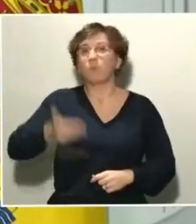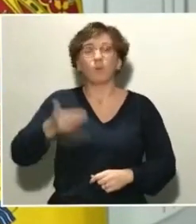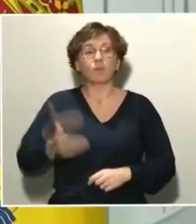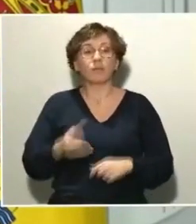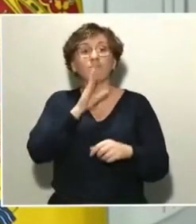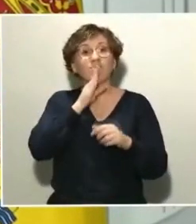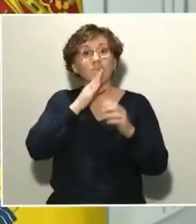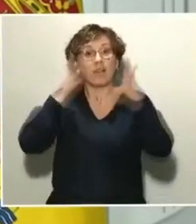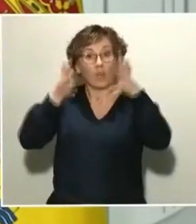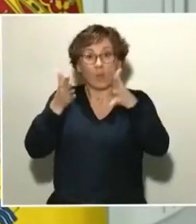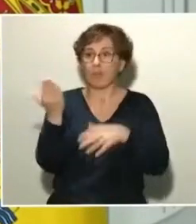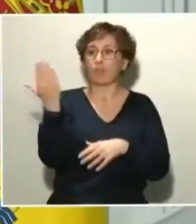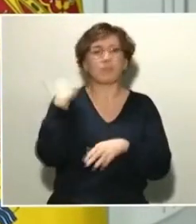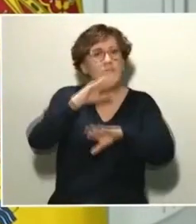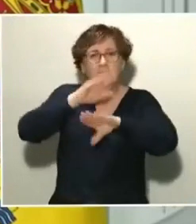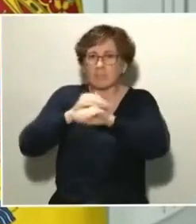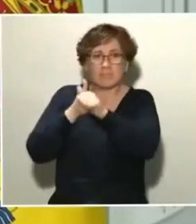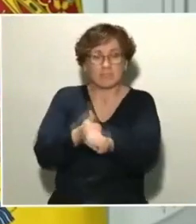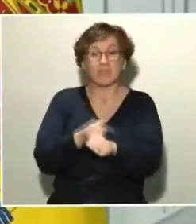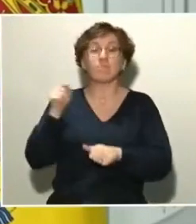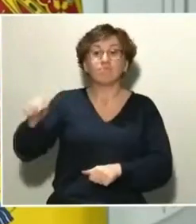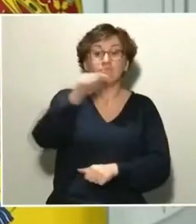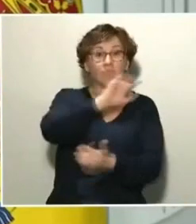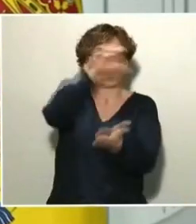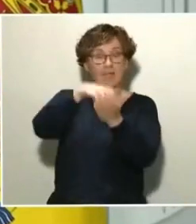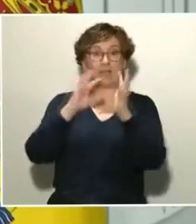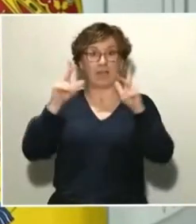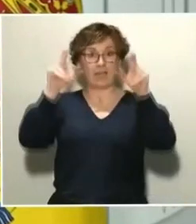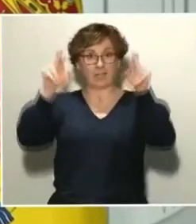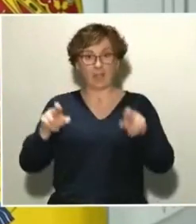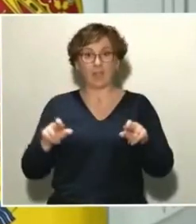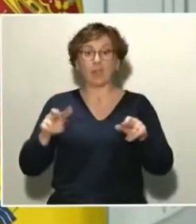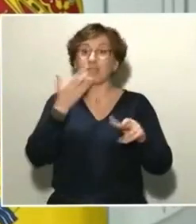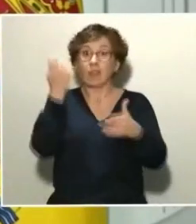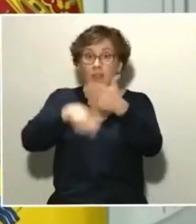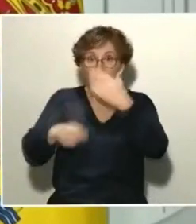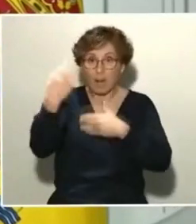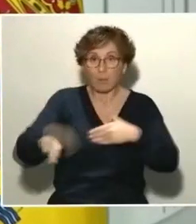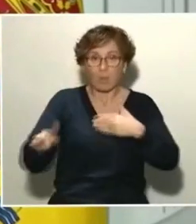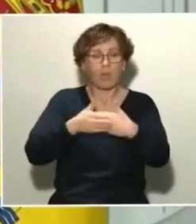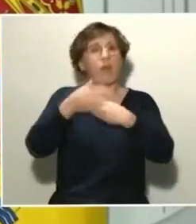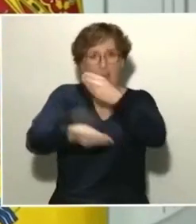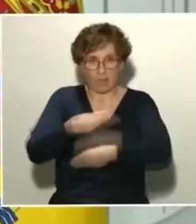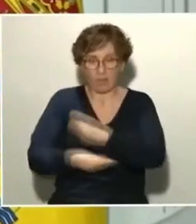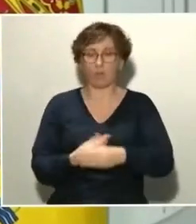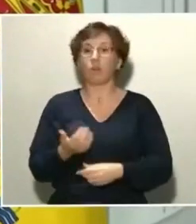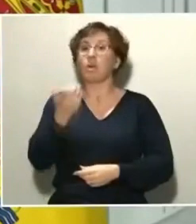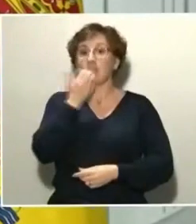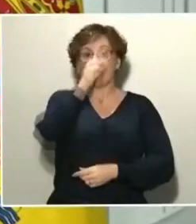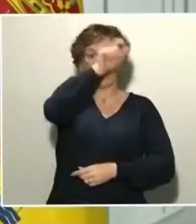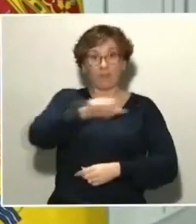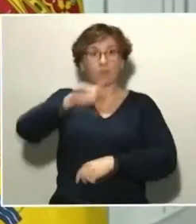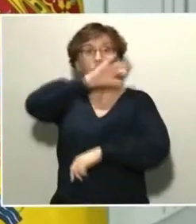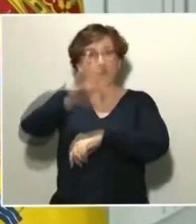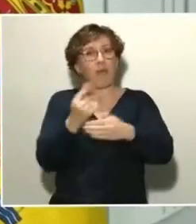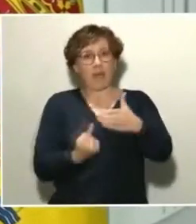ayer de aquellas residencias que sea posible cerrar, cerrarlas, aislar las personas que tienen la enfermedad. Y hay toda una